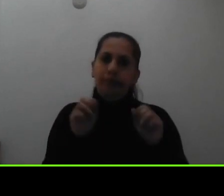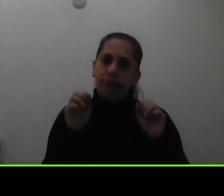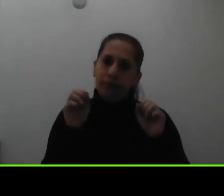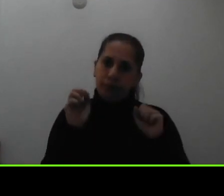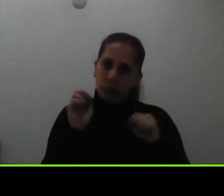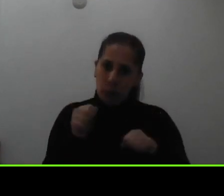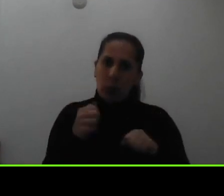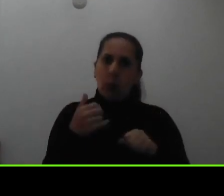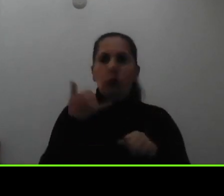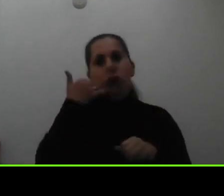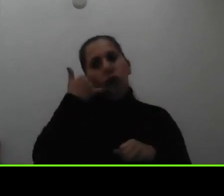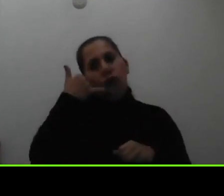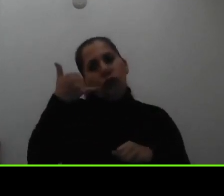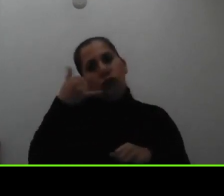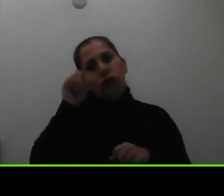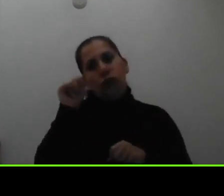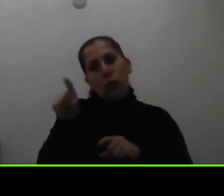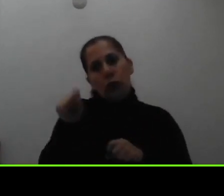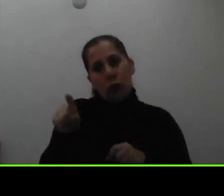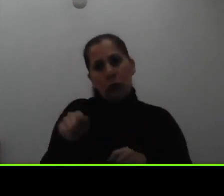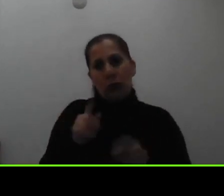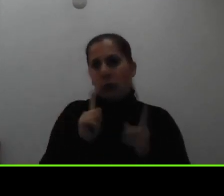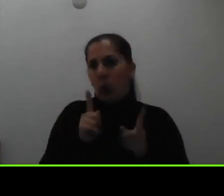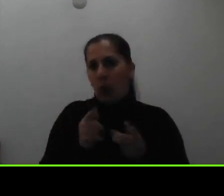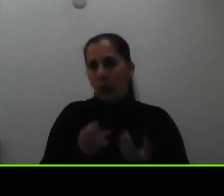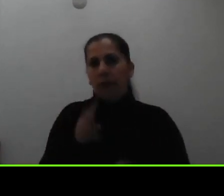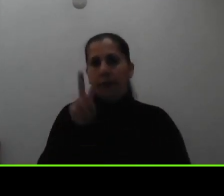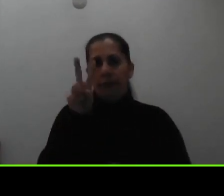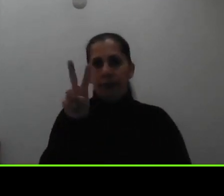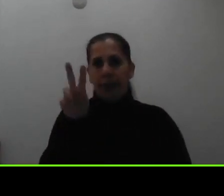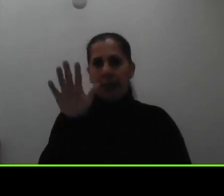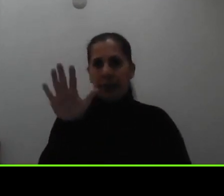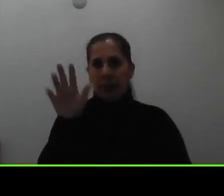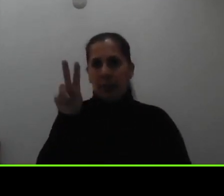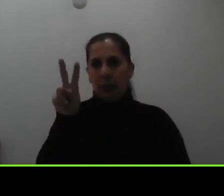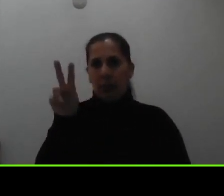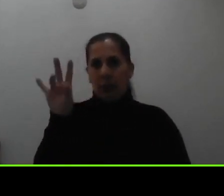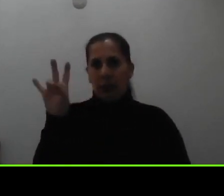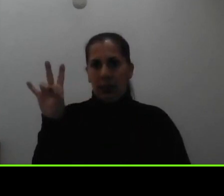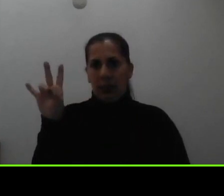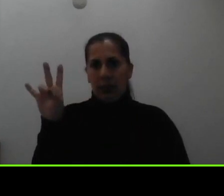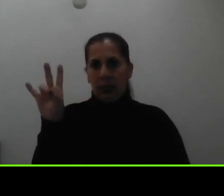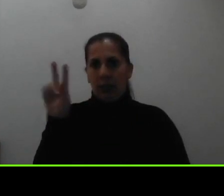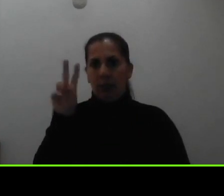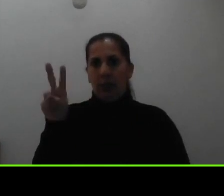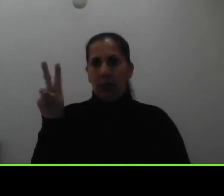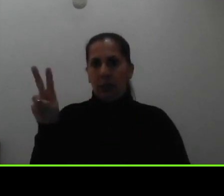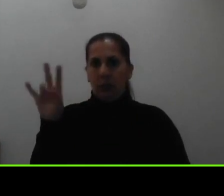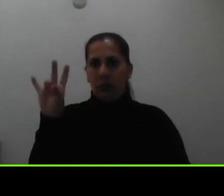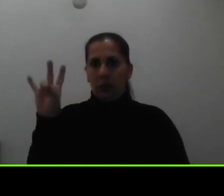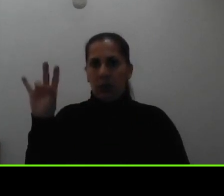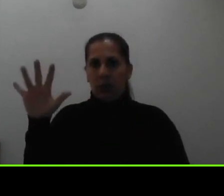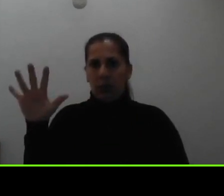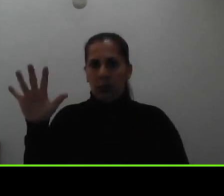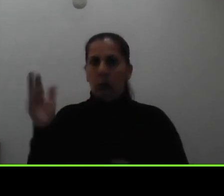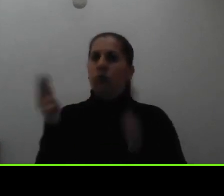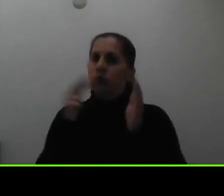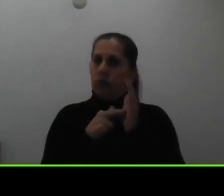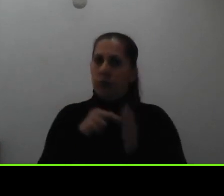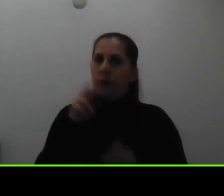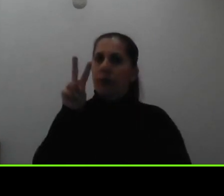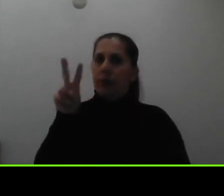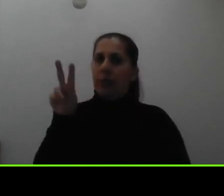remitir consultas que ustedes tengan y es el 25 27 2275 lo repito